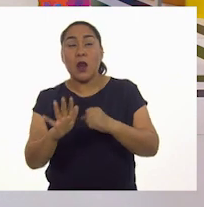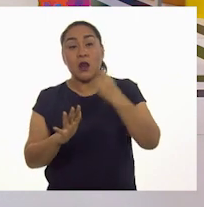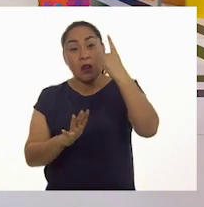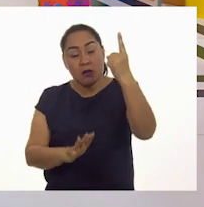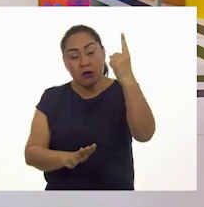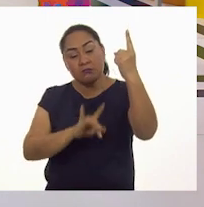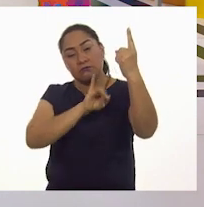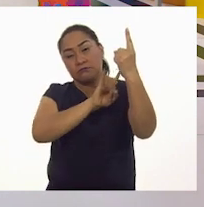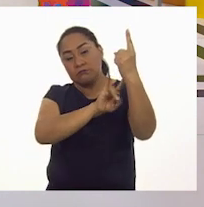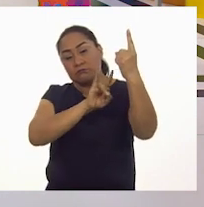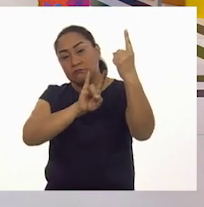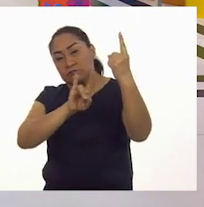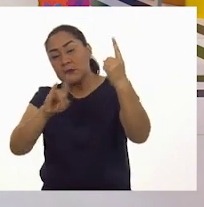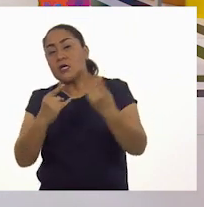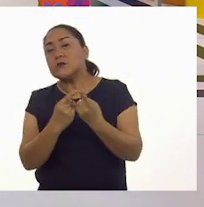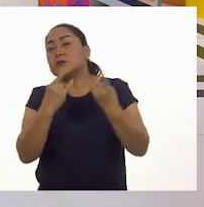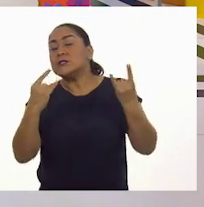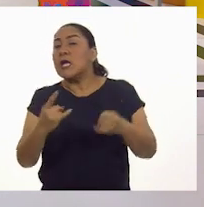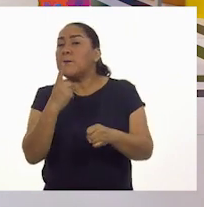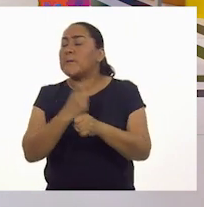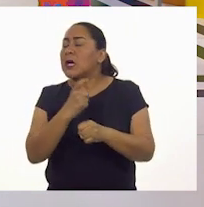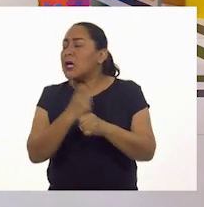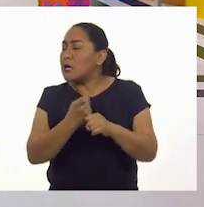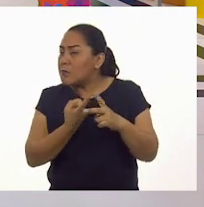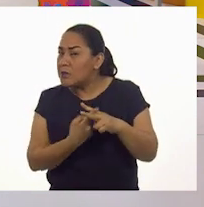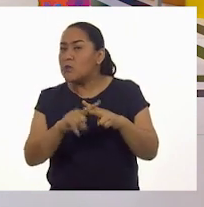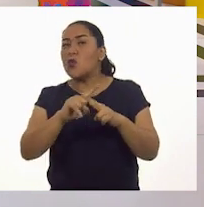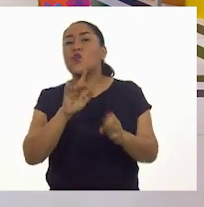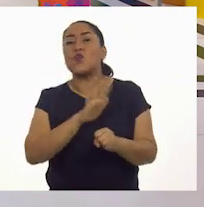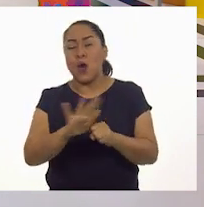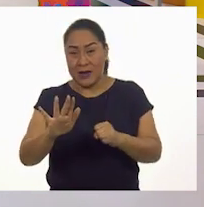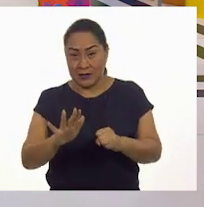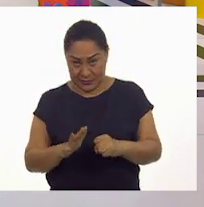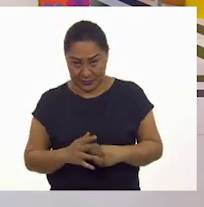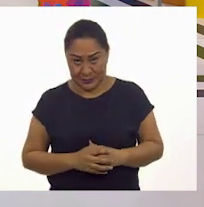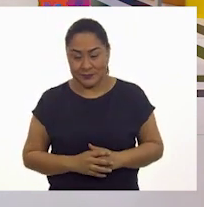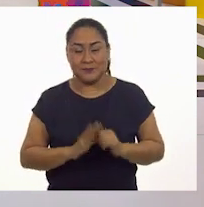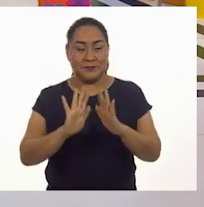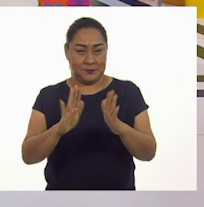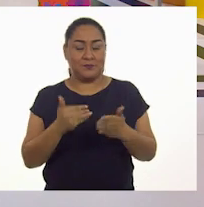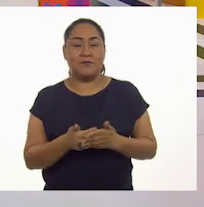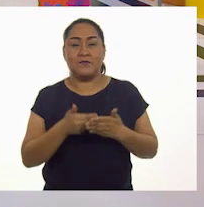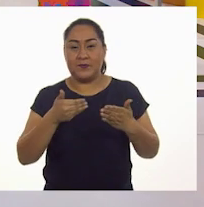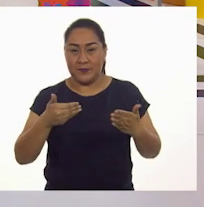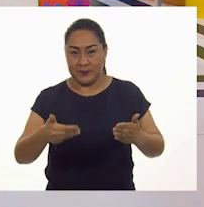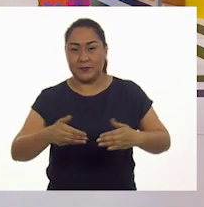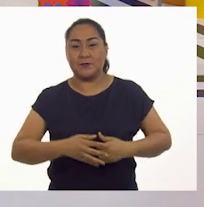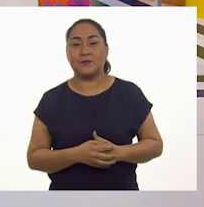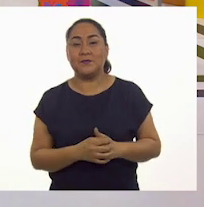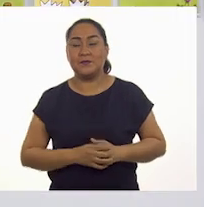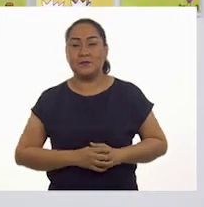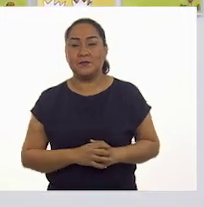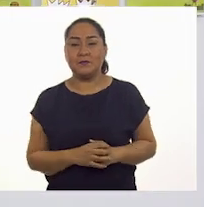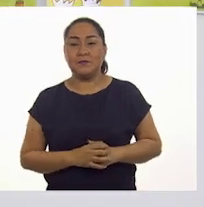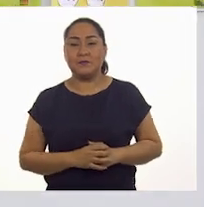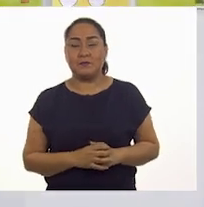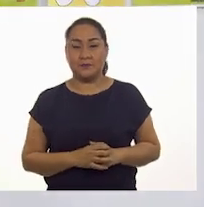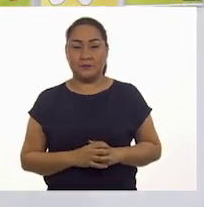ustedes están viendo que corresponde a cada uno de los pasos. Ahora, vamos a empezar con